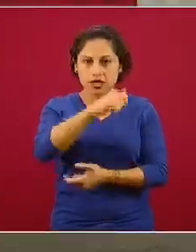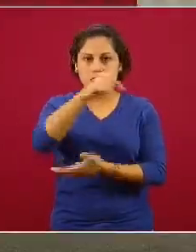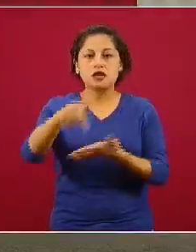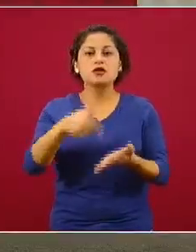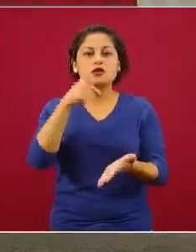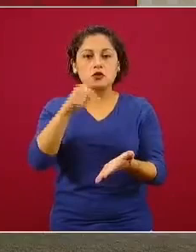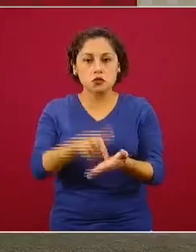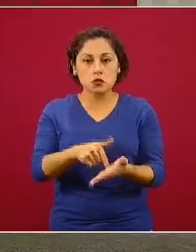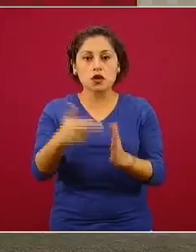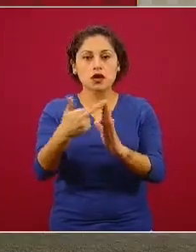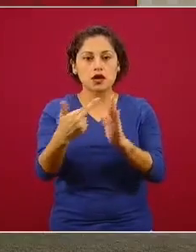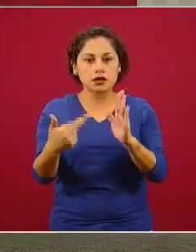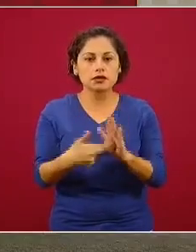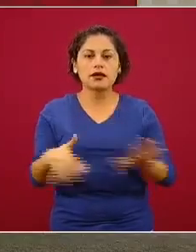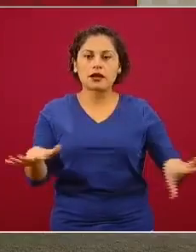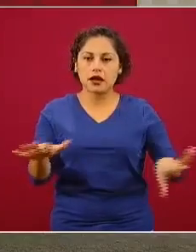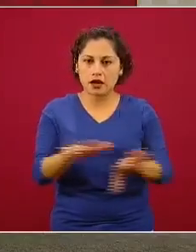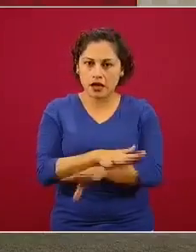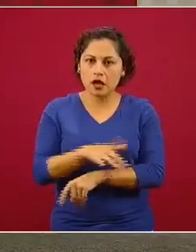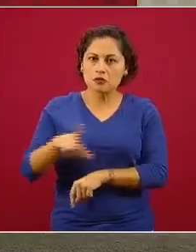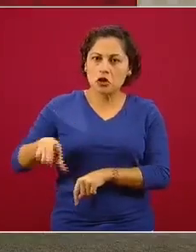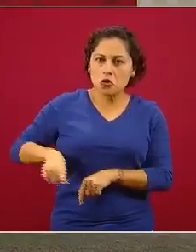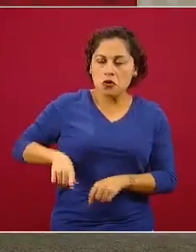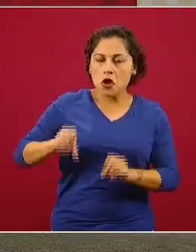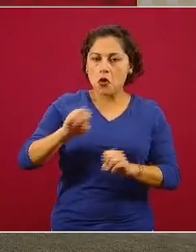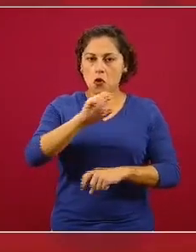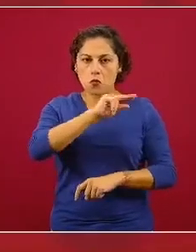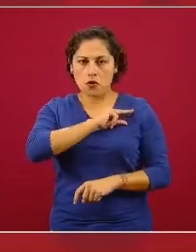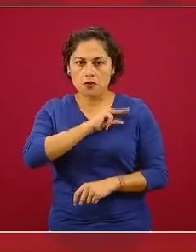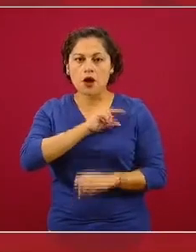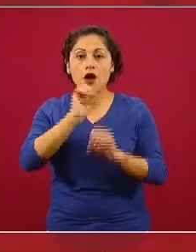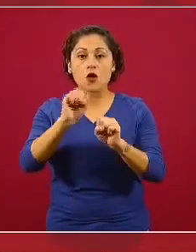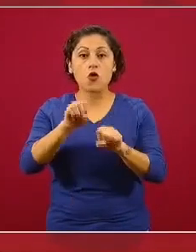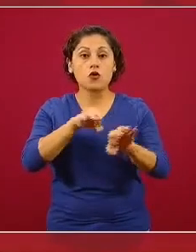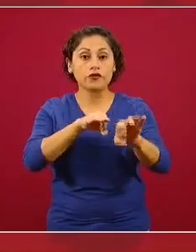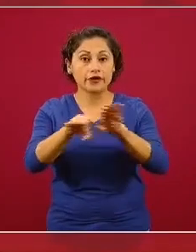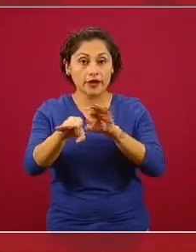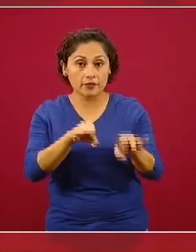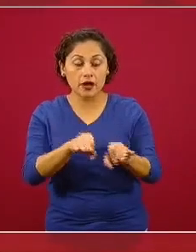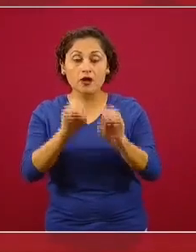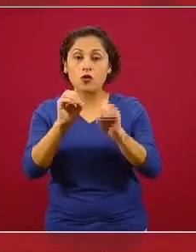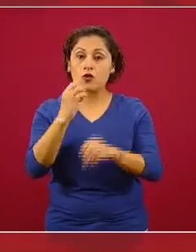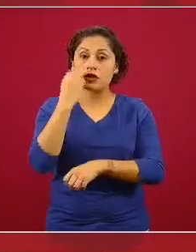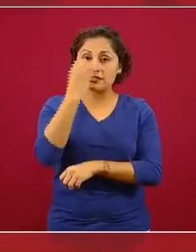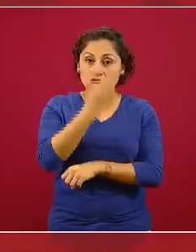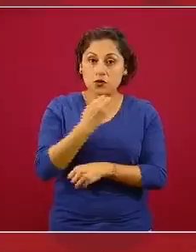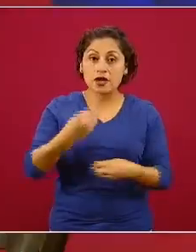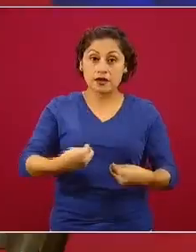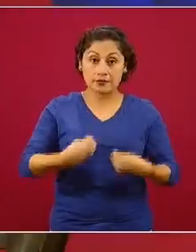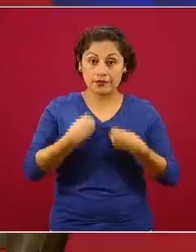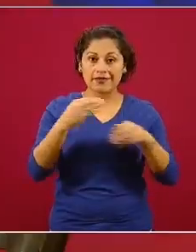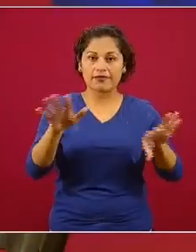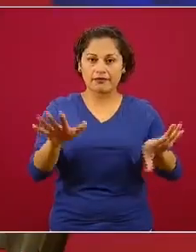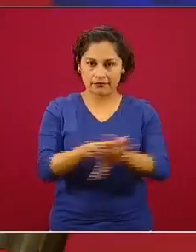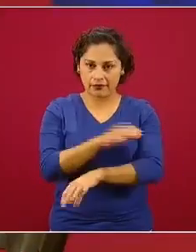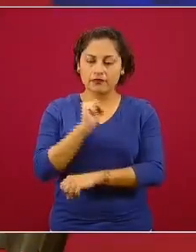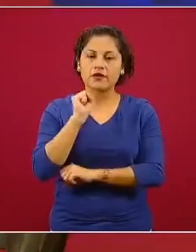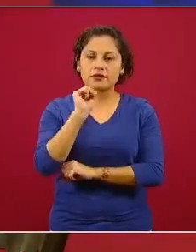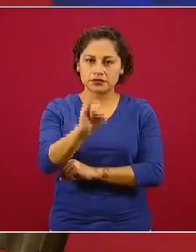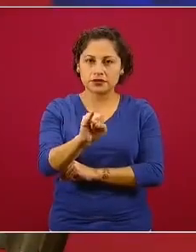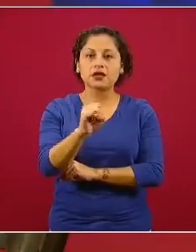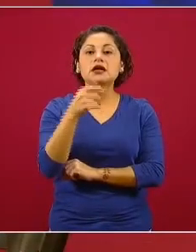públicos, sociales o privados, en nuestro trabajo, en las escuelas, etcétera. Y, desde luego, la